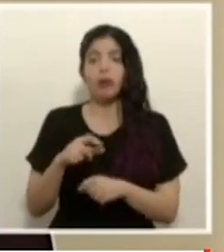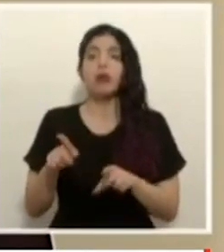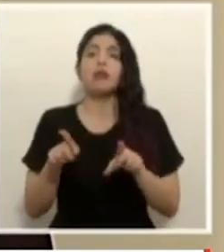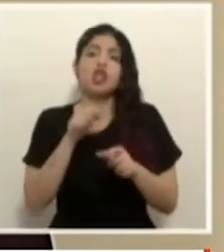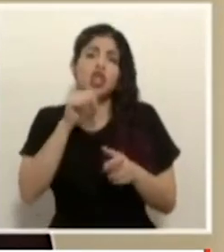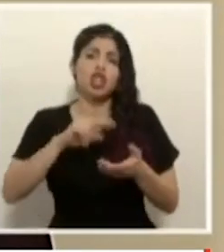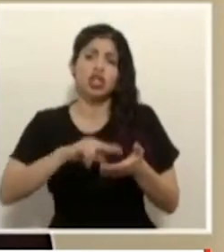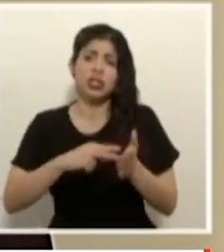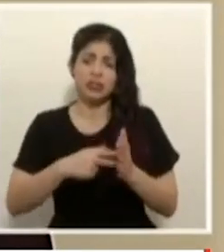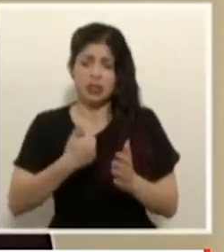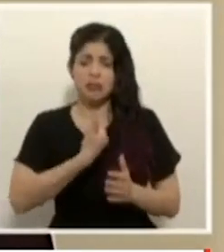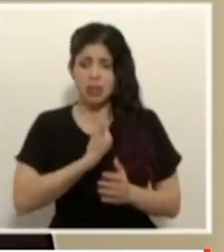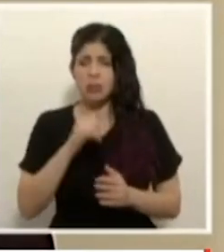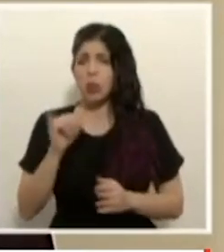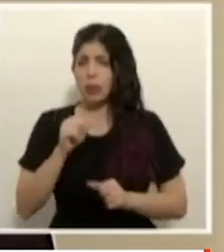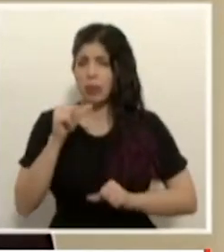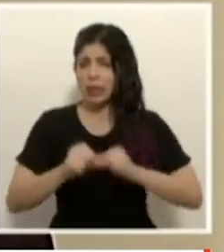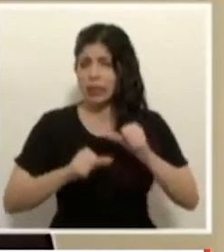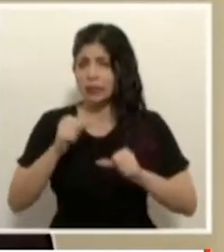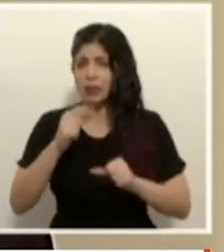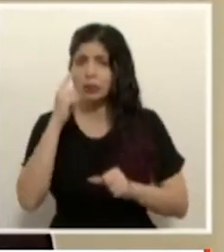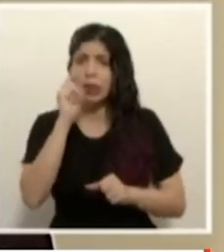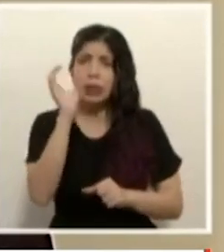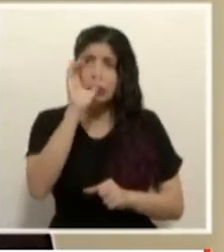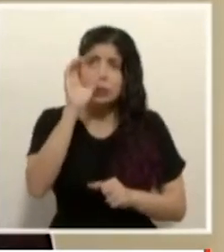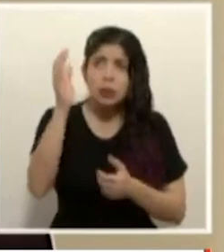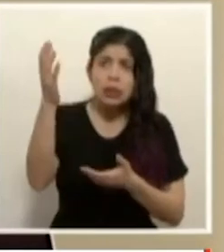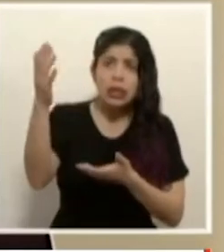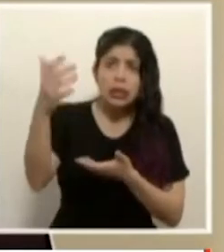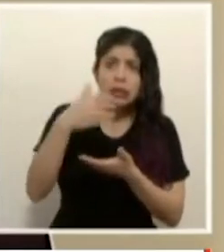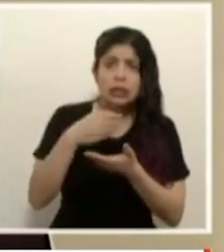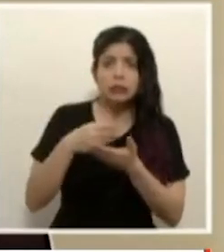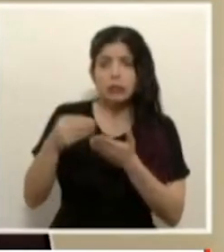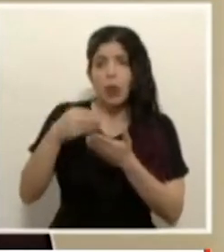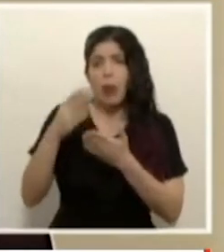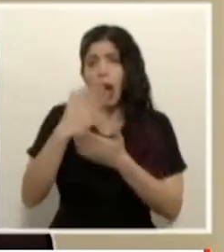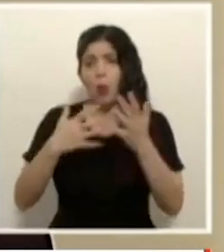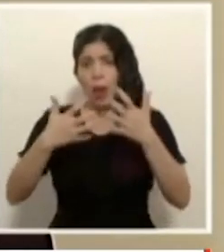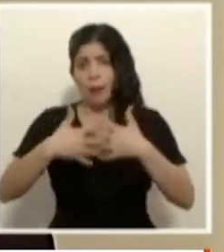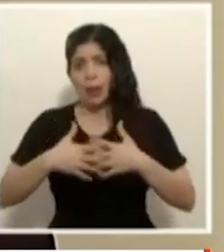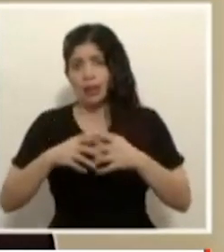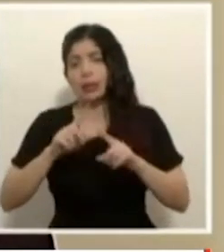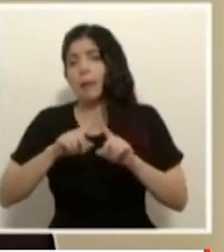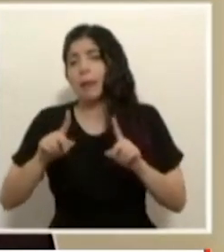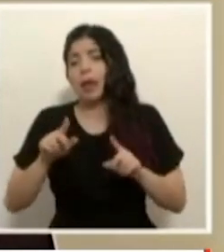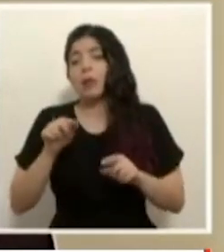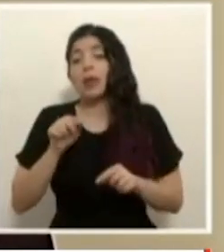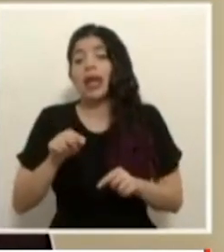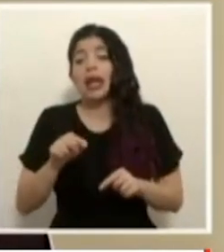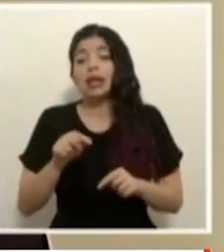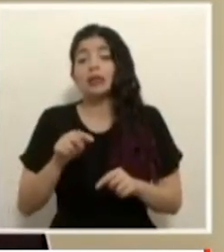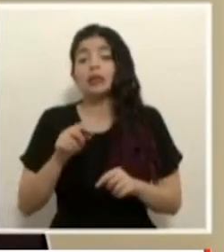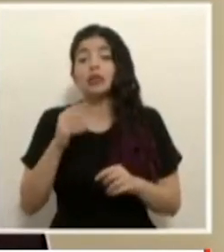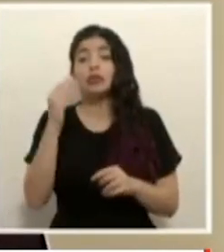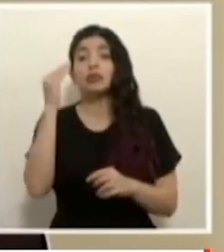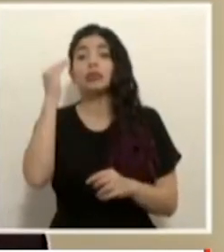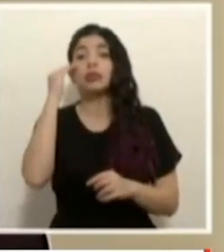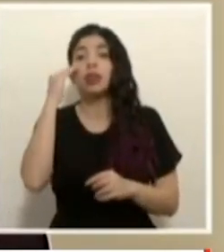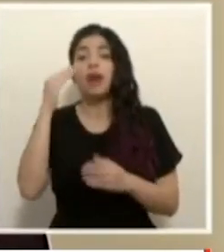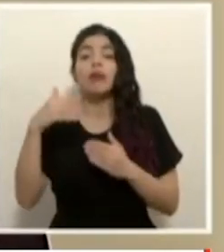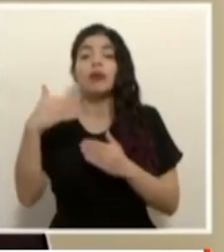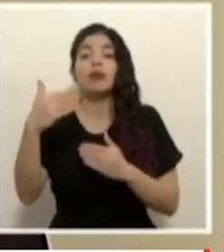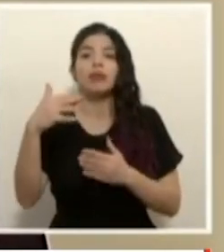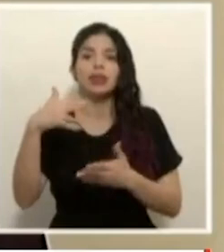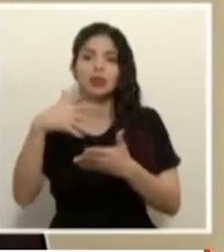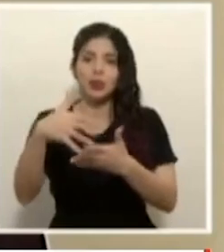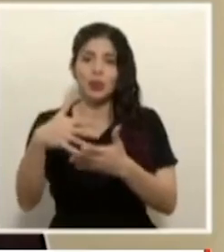esfuerzos también para conseguirlas indirectamente con algunas de las empresas pero eso lo podremos decir conforme avancen los estudios